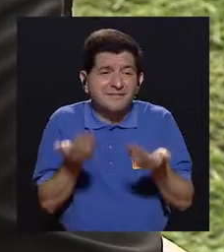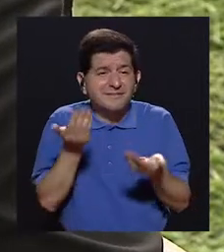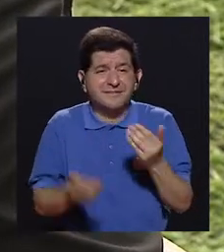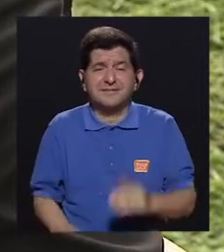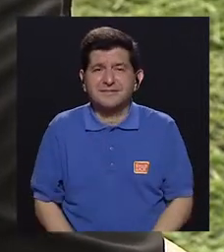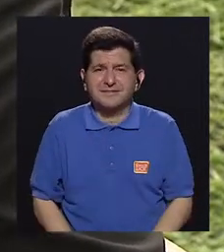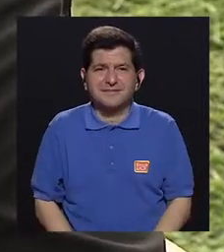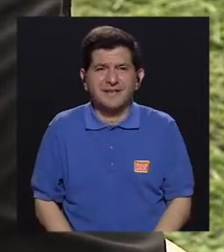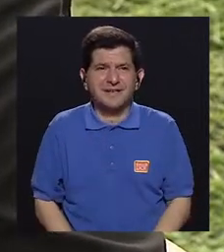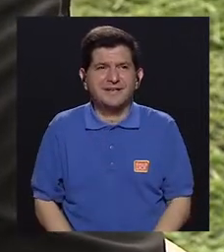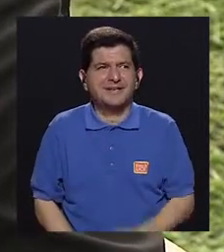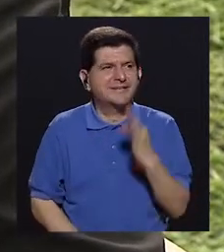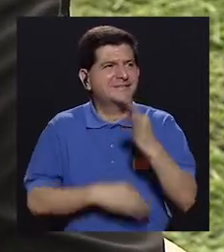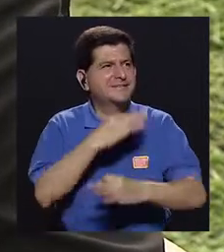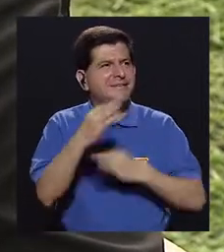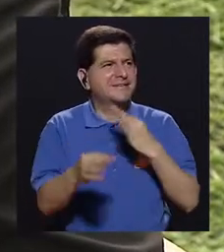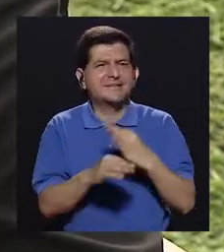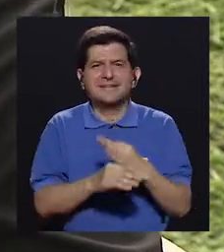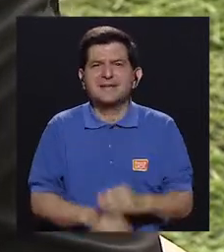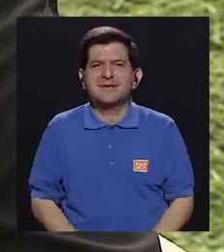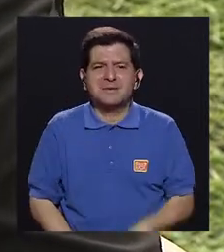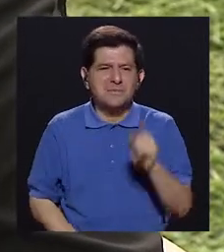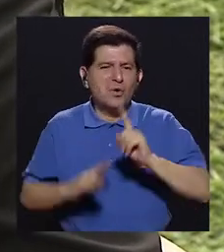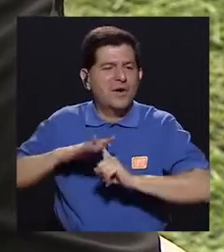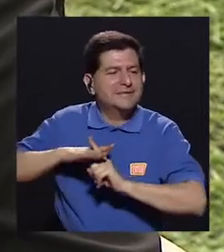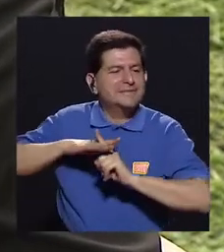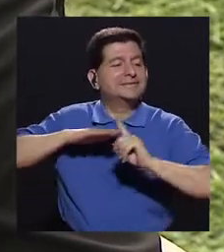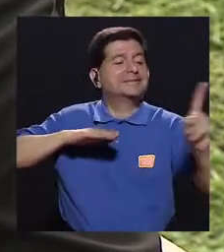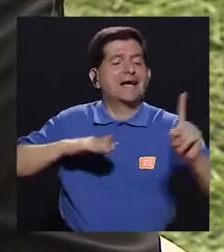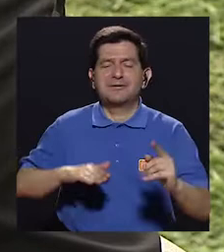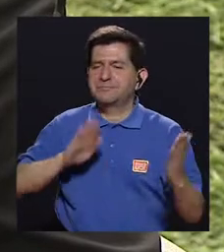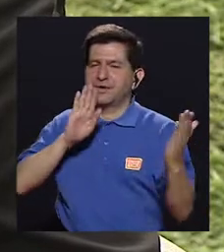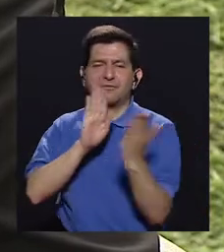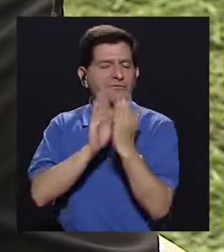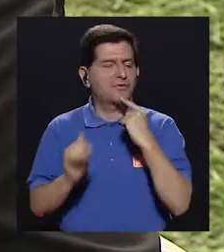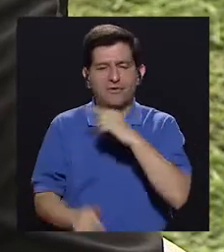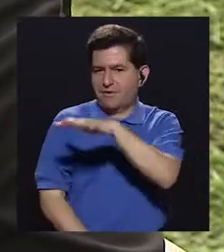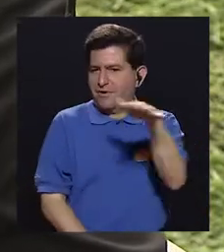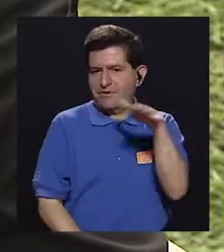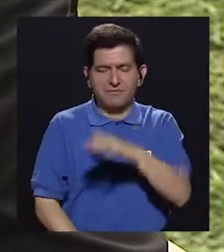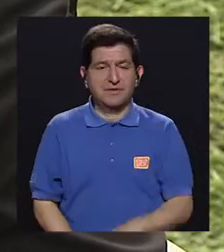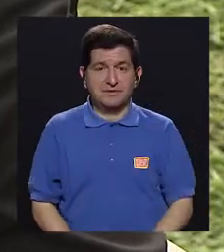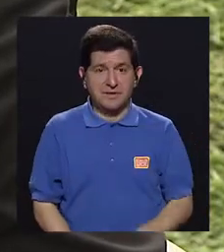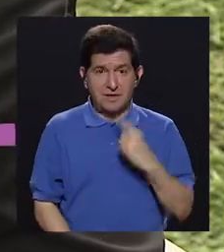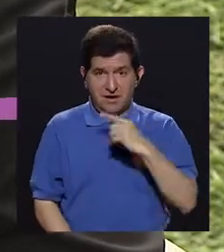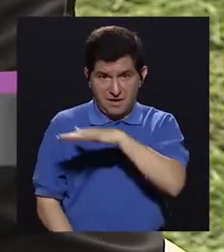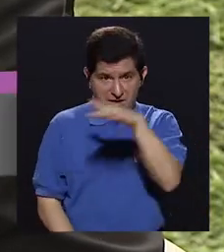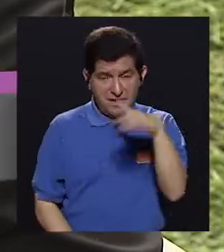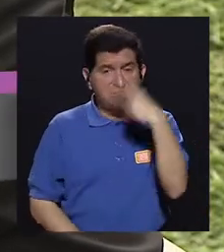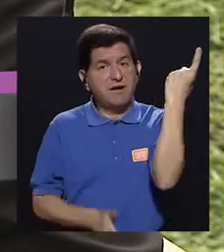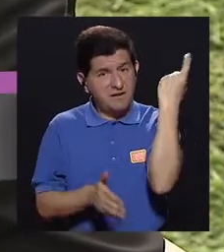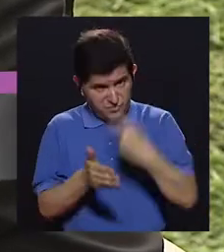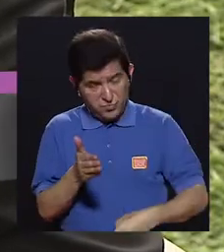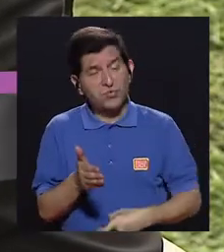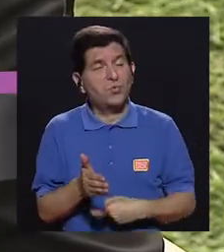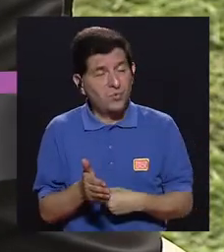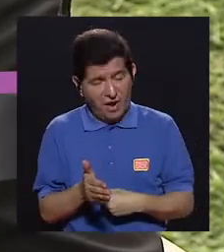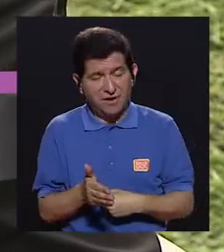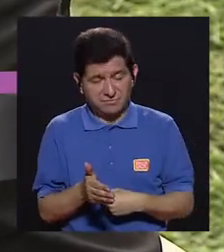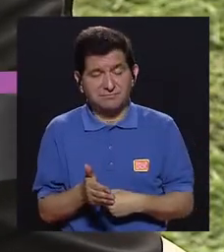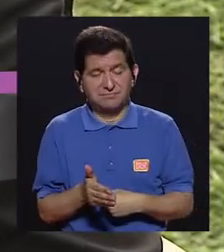este, como decir, de salidas de escape que no quieren enfrentar la realidad, porque la realidad es cruda,